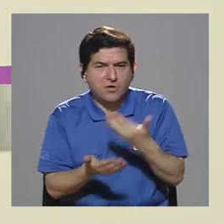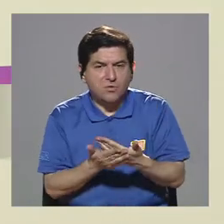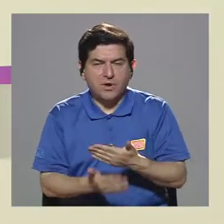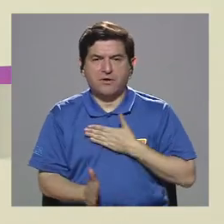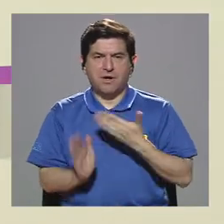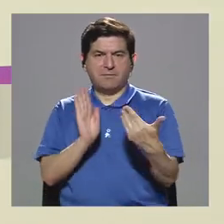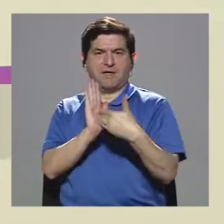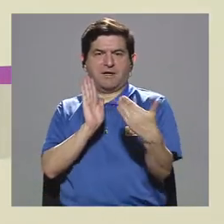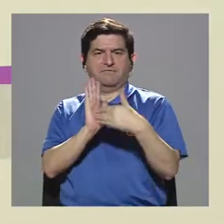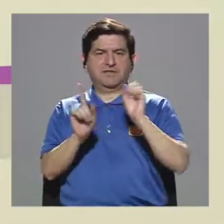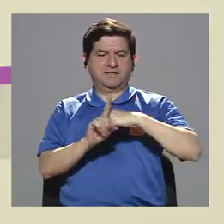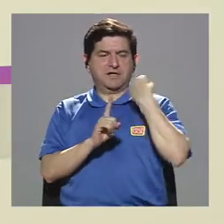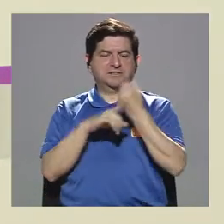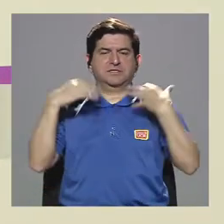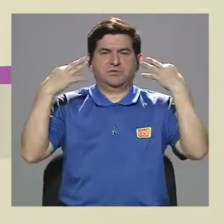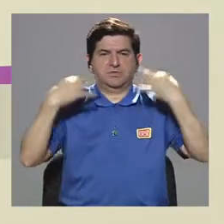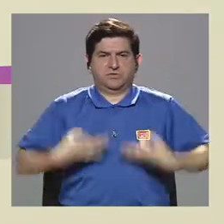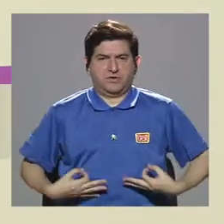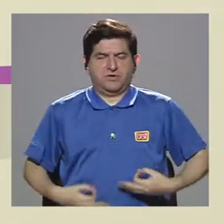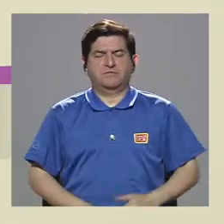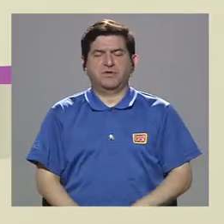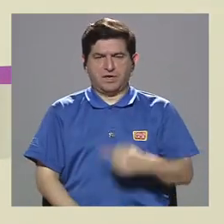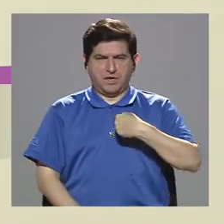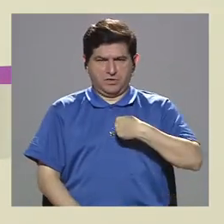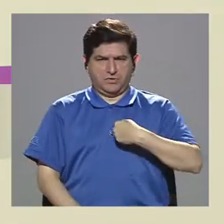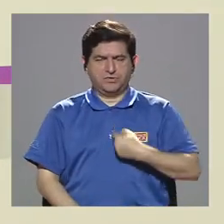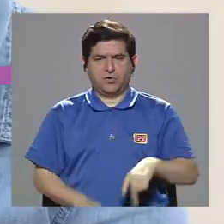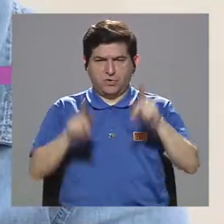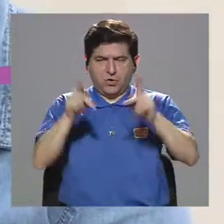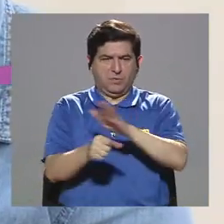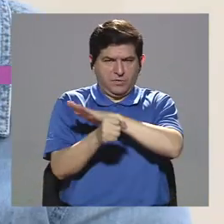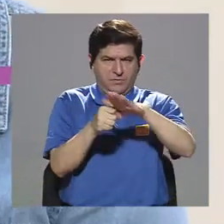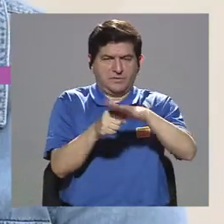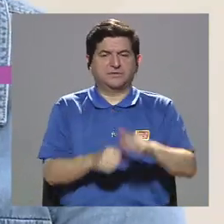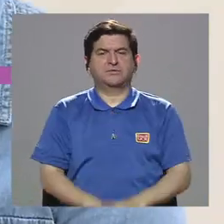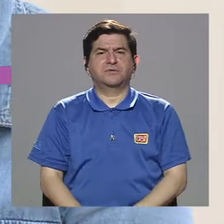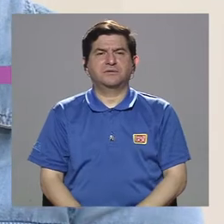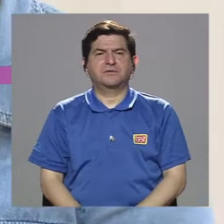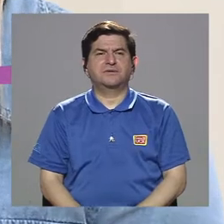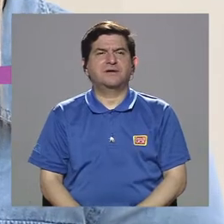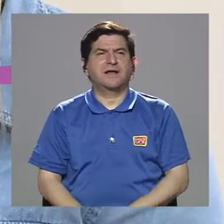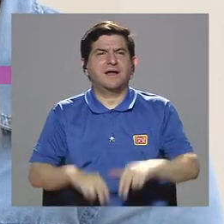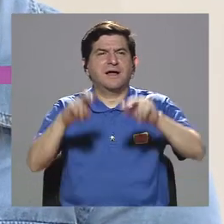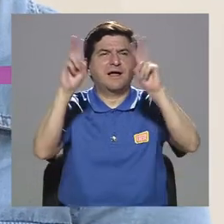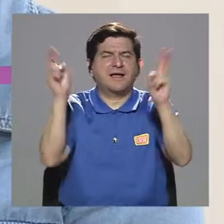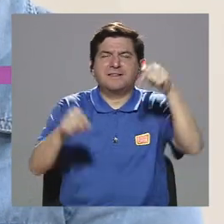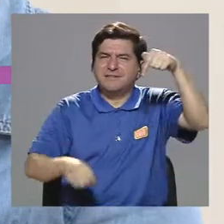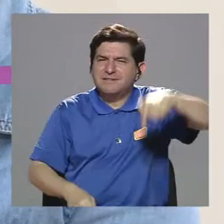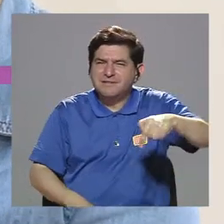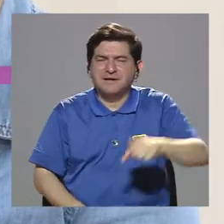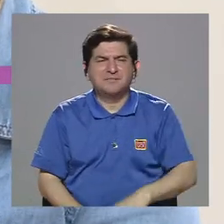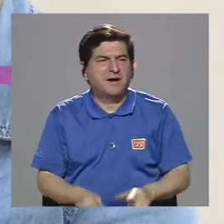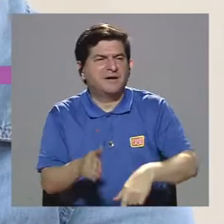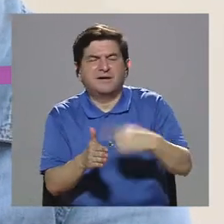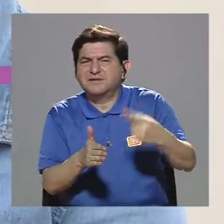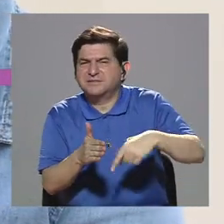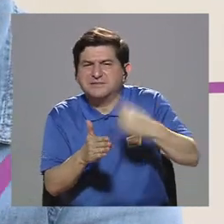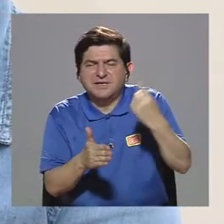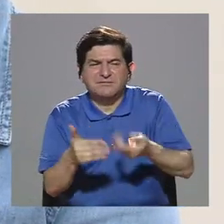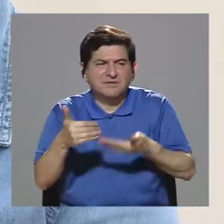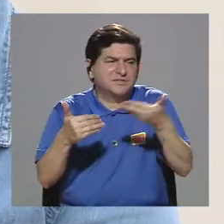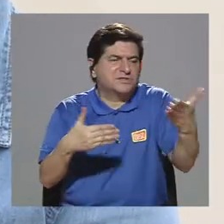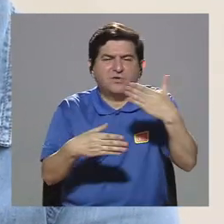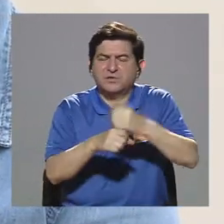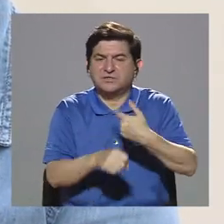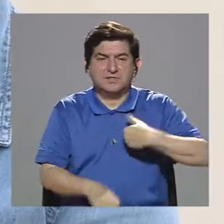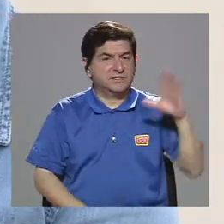a dañarme en mi condición física e íntegra como persona. El tema que venimos aquí es que muchas veces hacemos